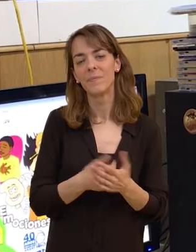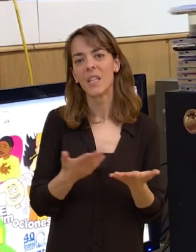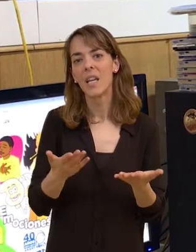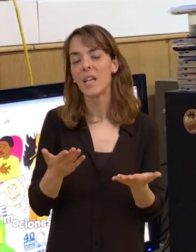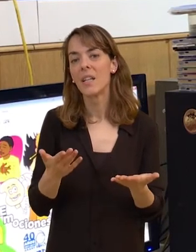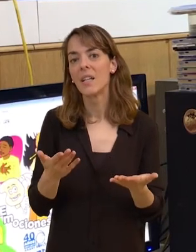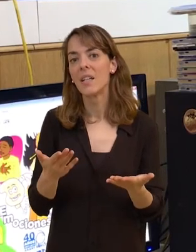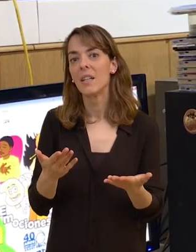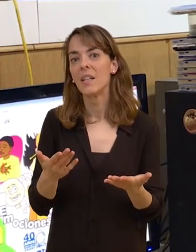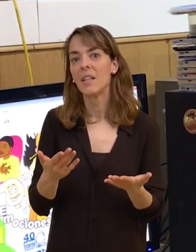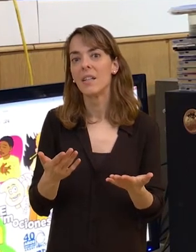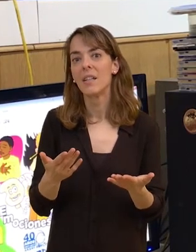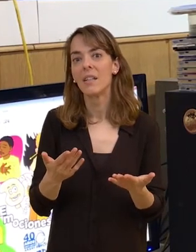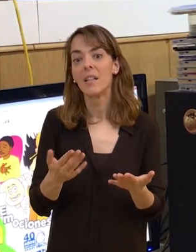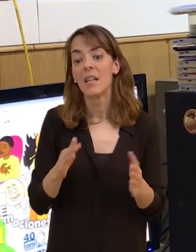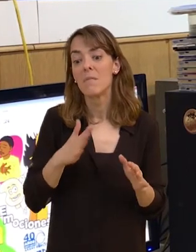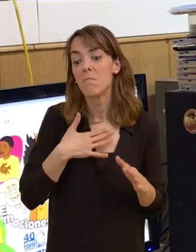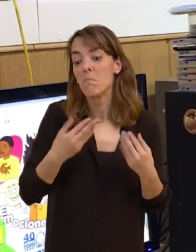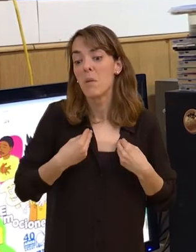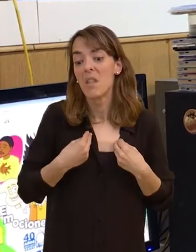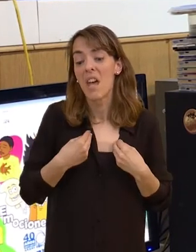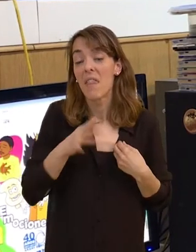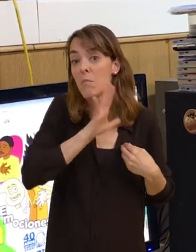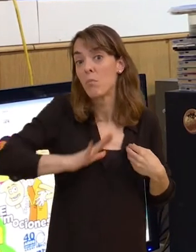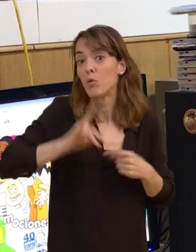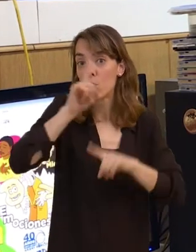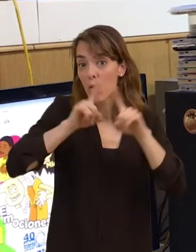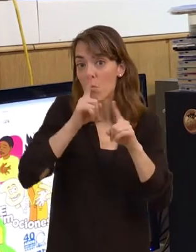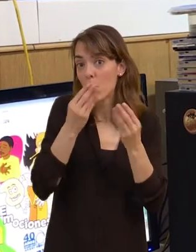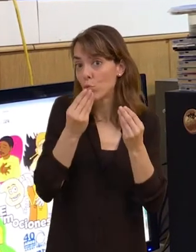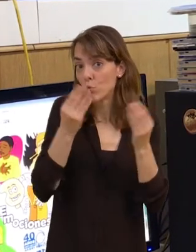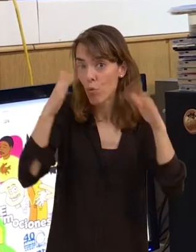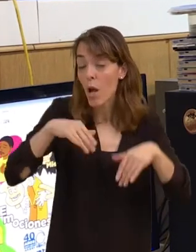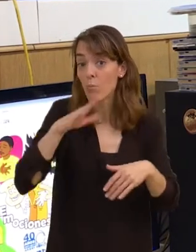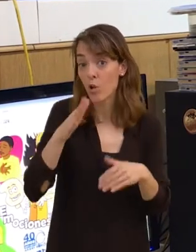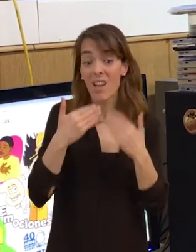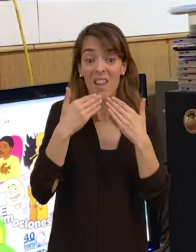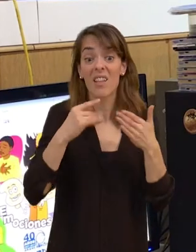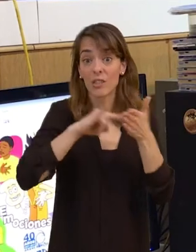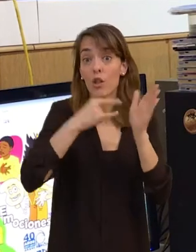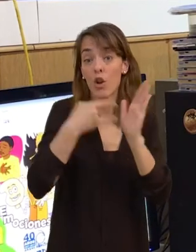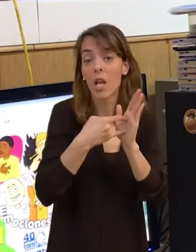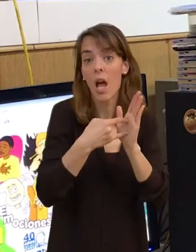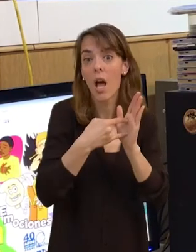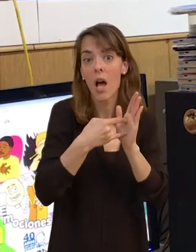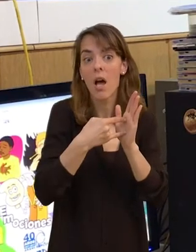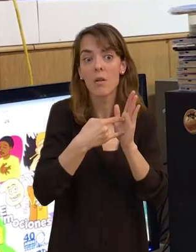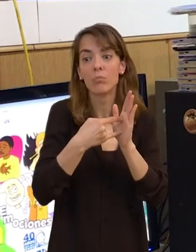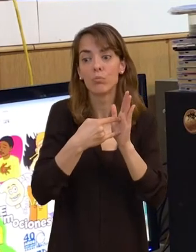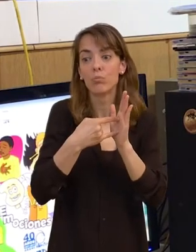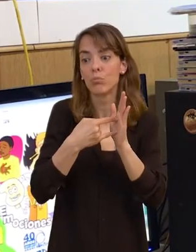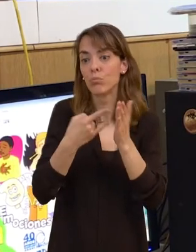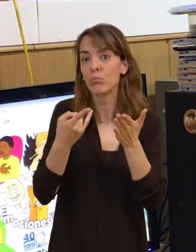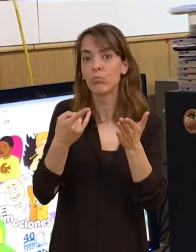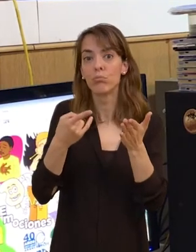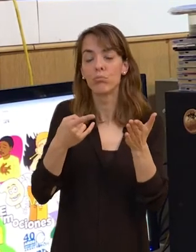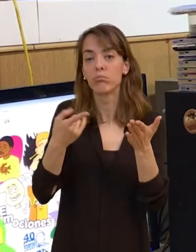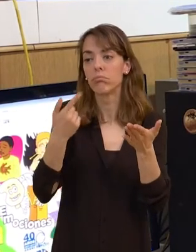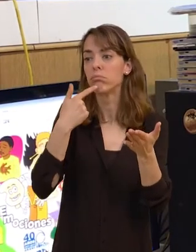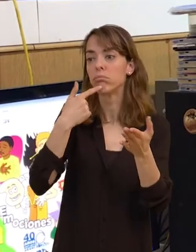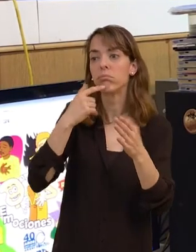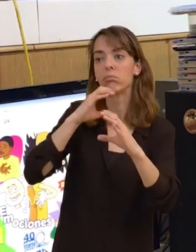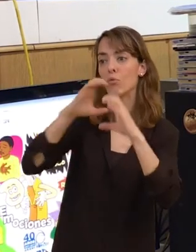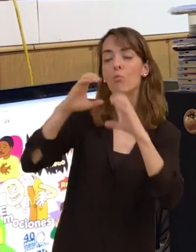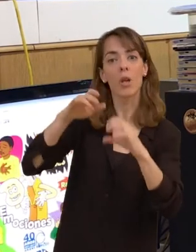vida de momento no han tenido muchos problemas ya que con la tecnología actual podemos comunicarnos con